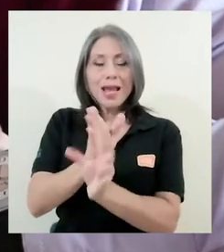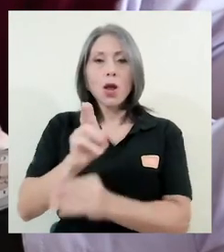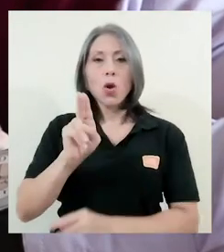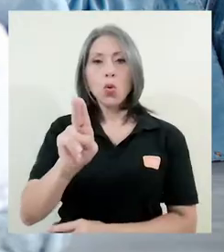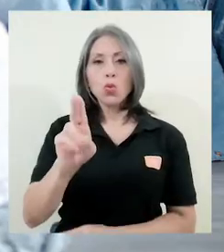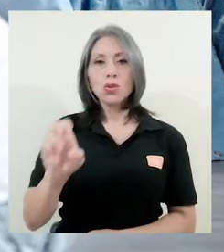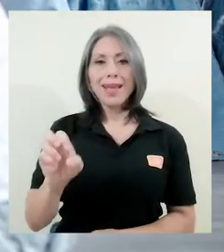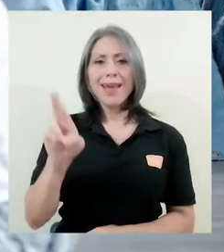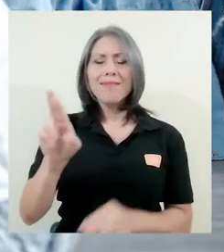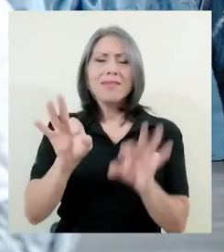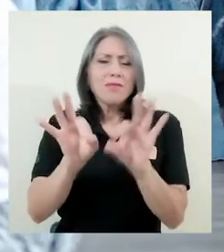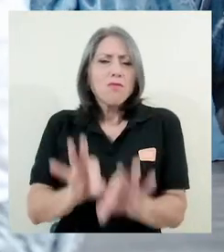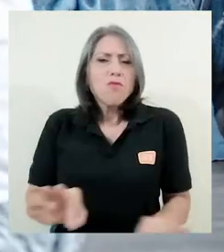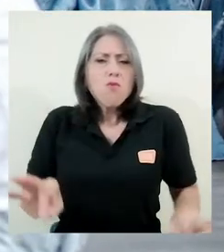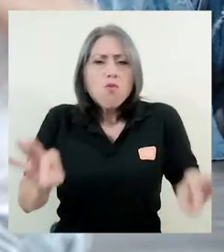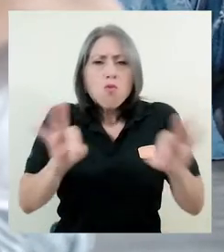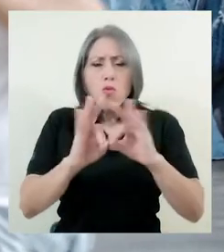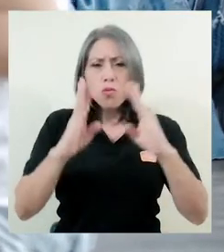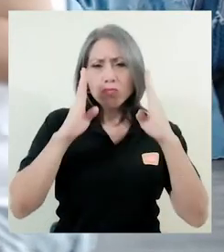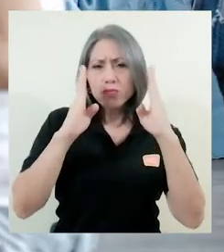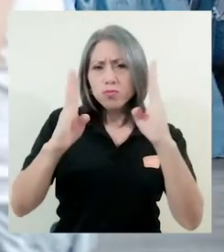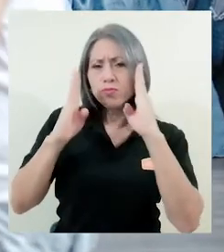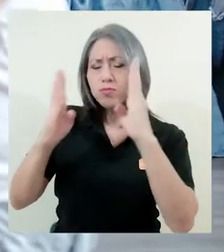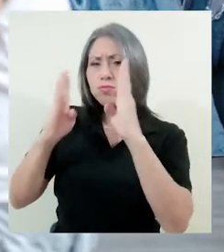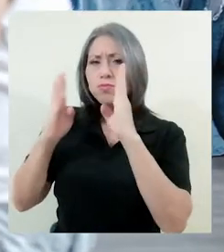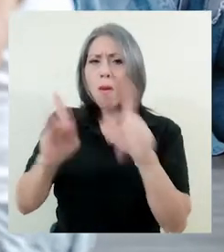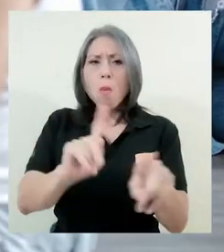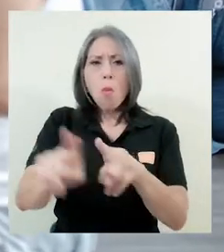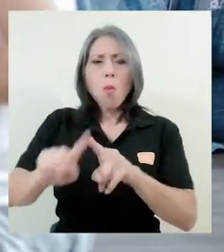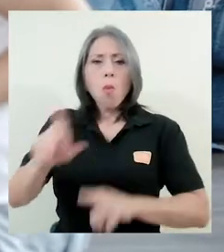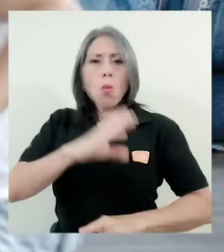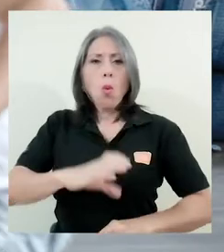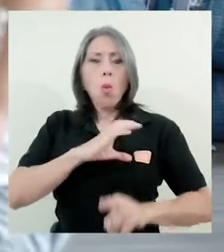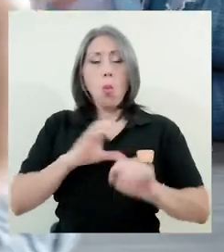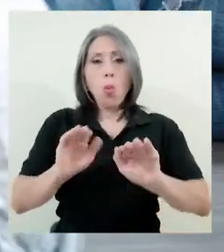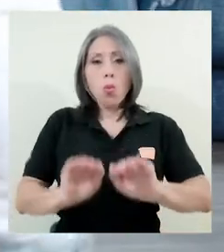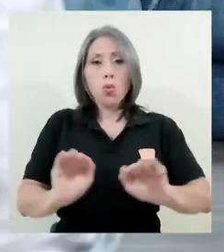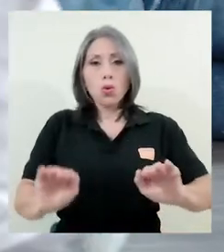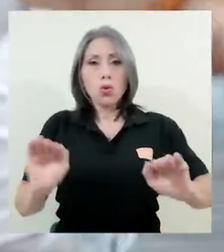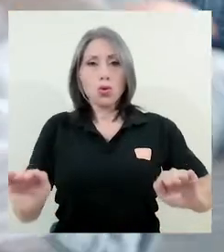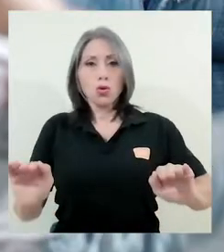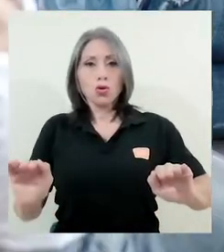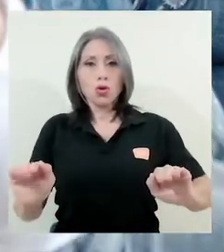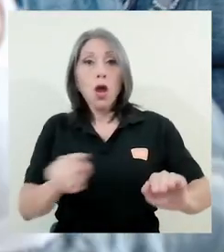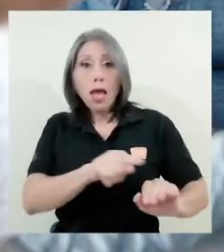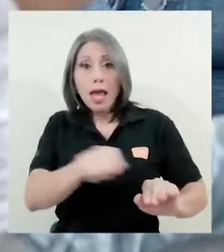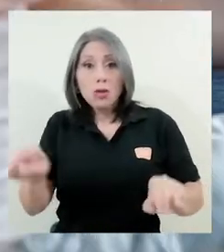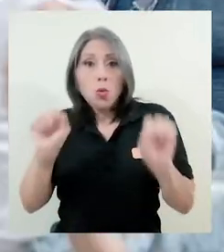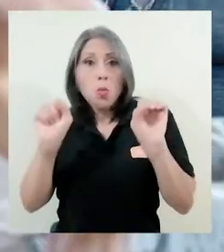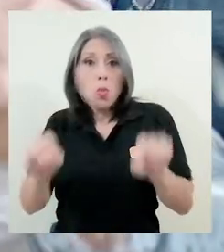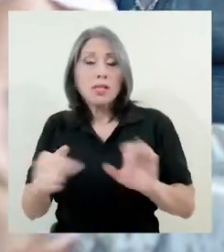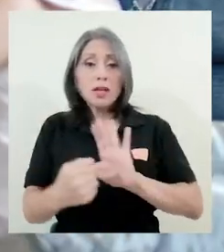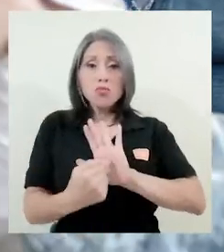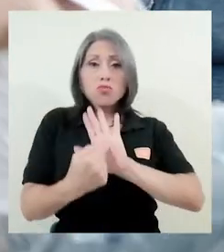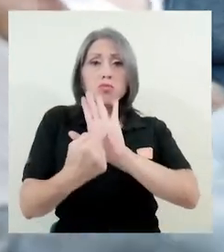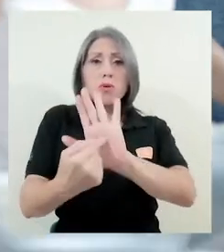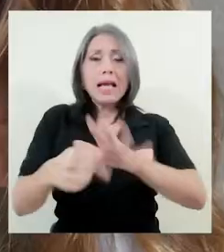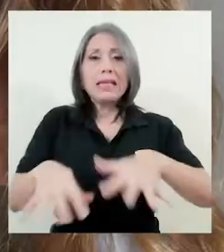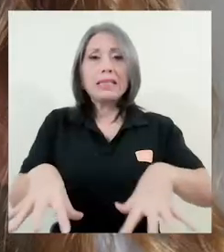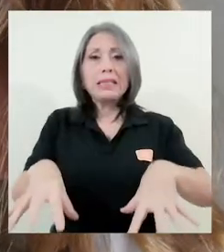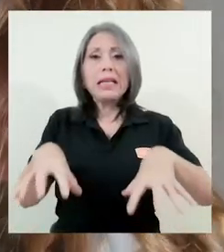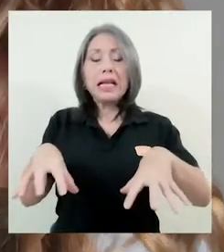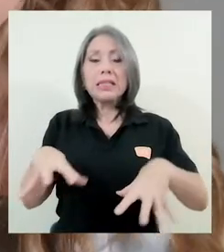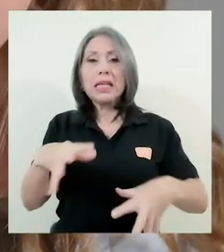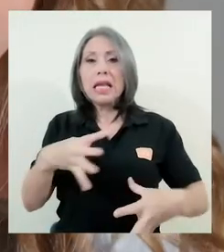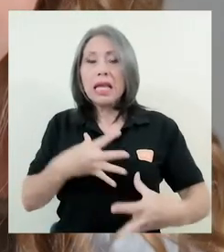UCR, es fundamental prestar atención a los comportamientos de los niños, porque pueden ser manifestaciones de estrés